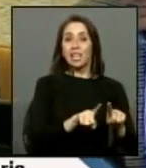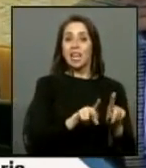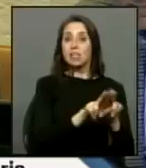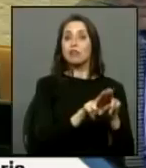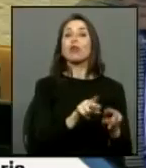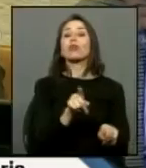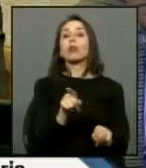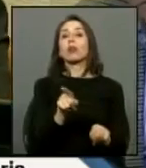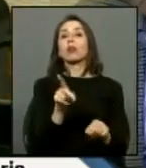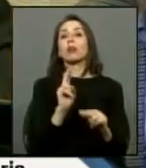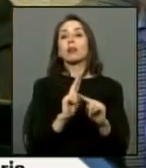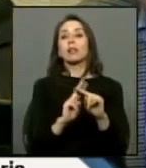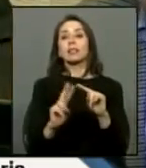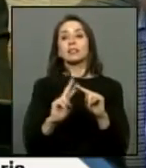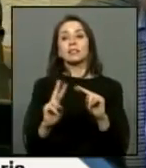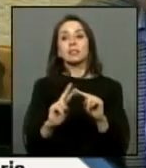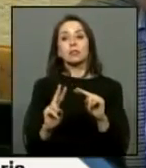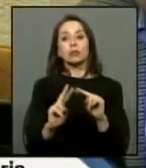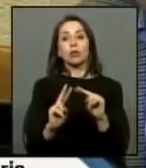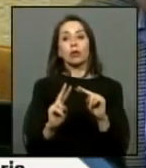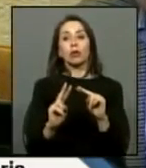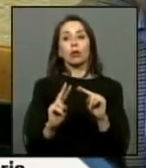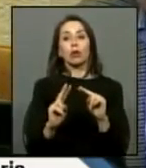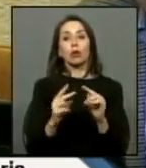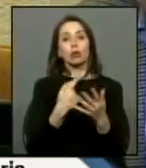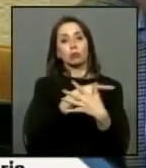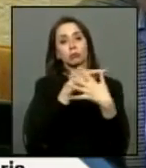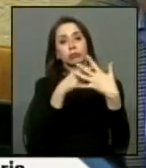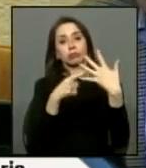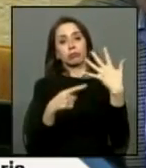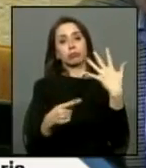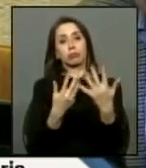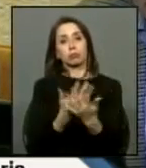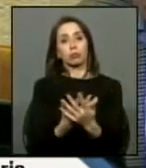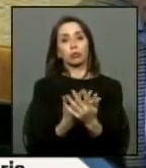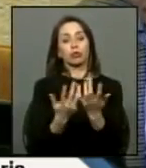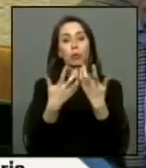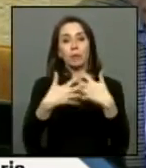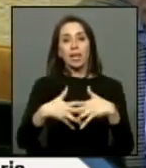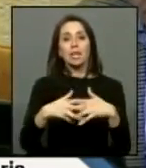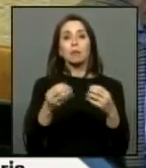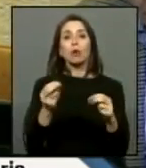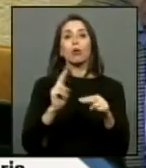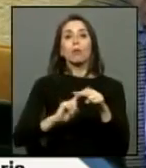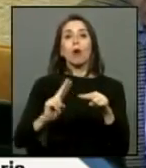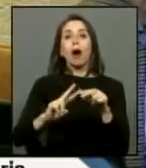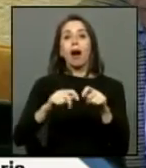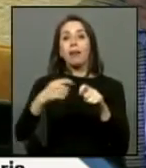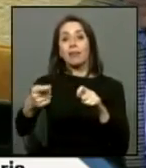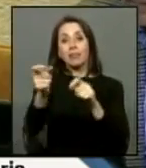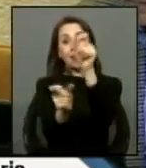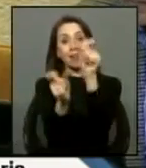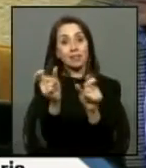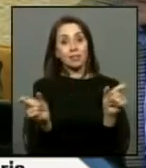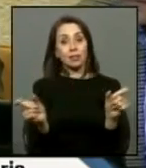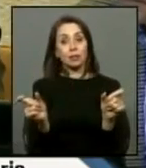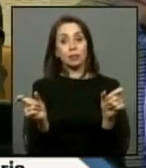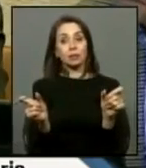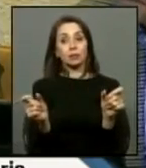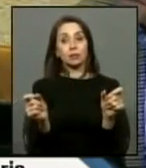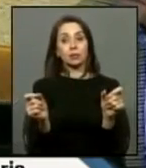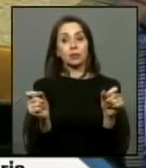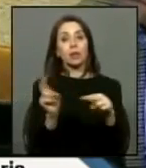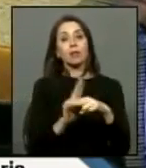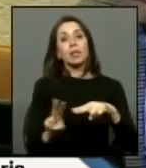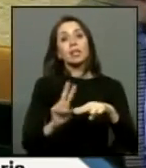una batería de mecanismos reparatorios la reparación